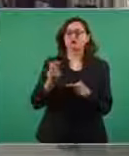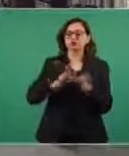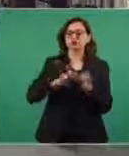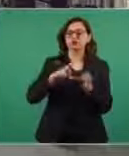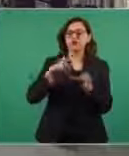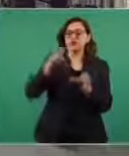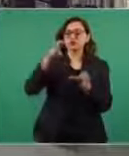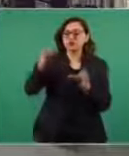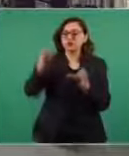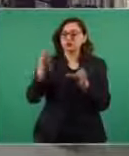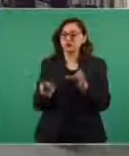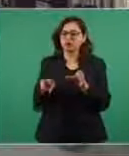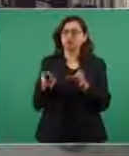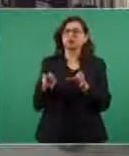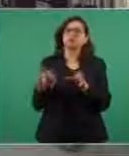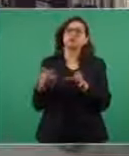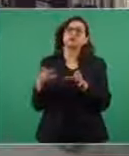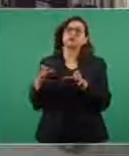y se va a su mansión